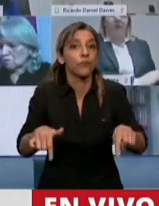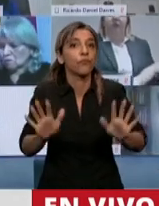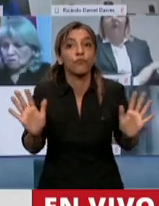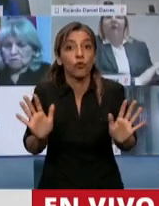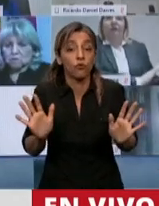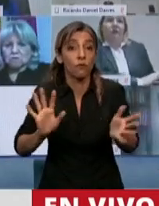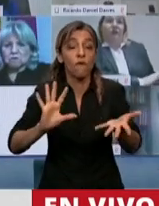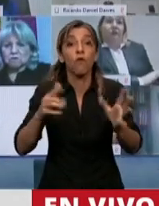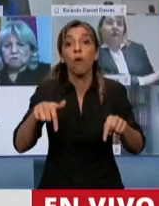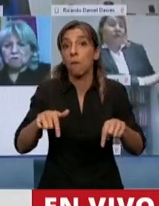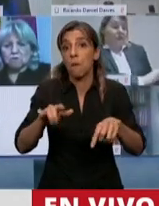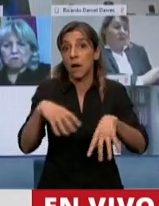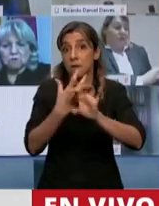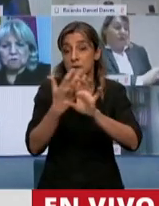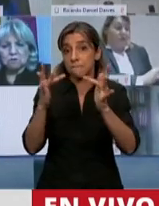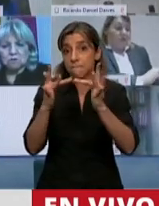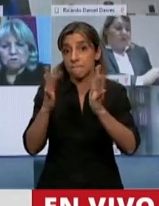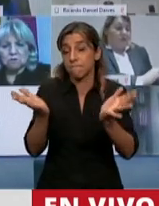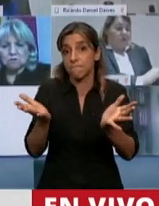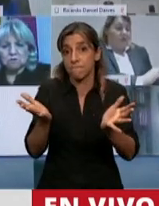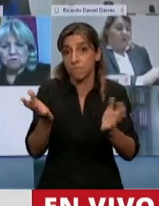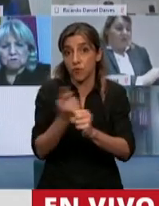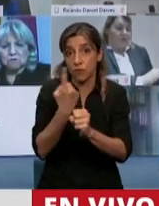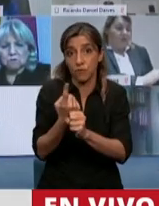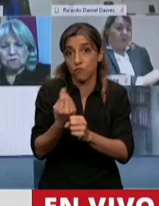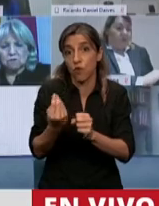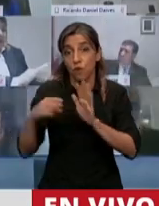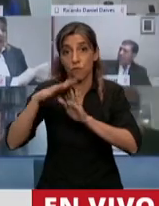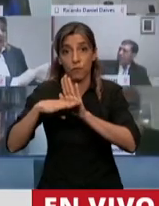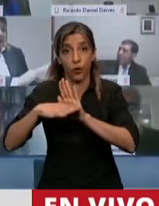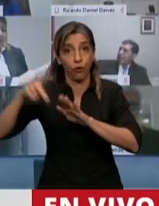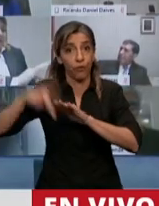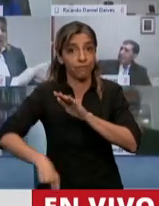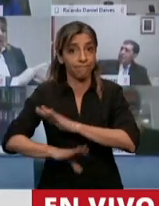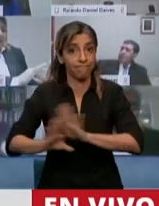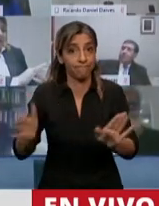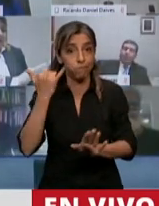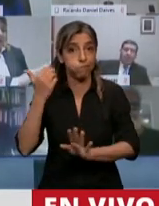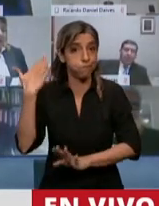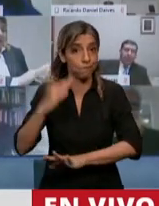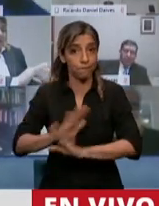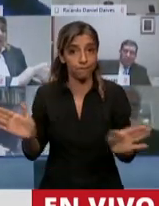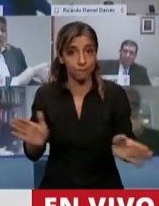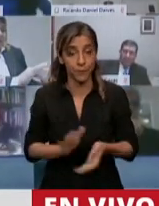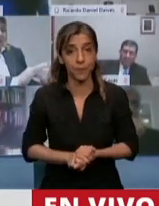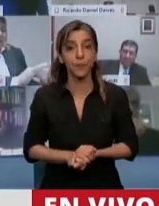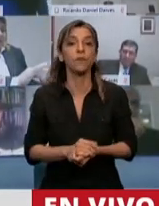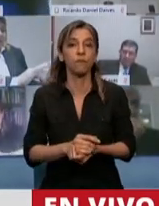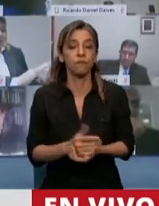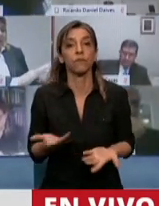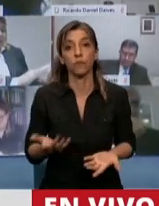de manera remota o de manera telemática. Por eso hemos venido hoy al recinto,